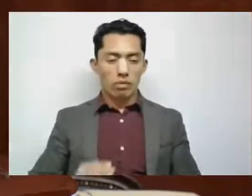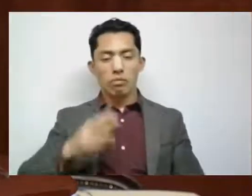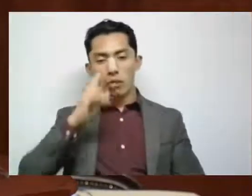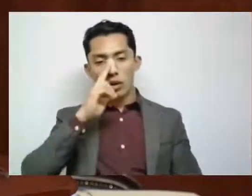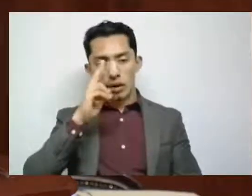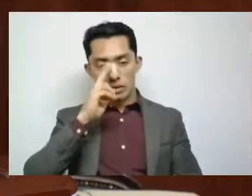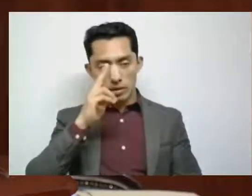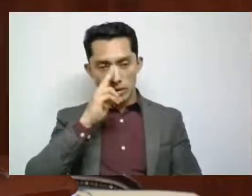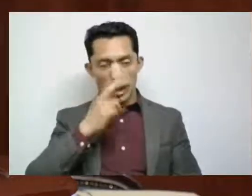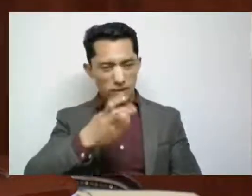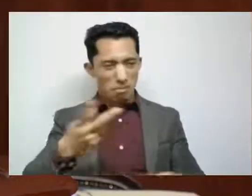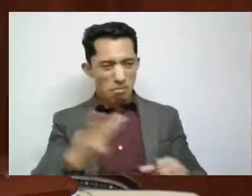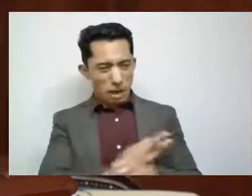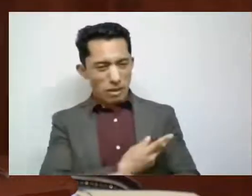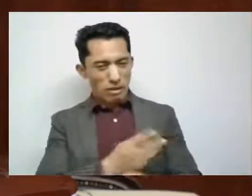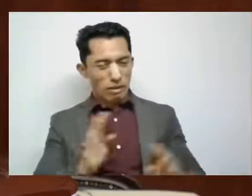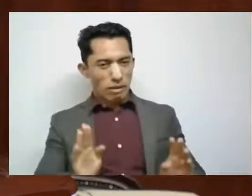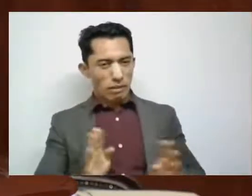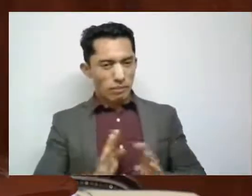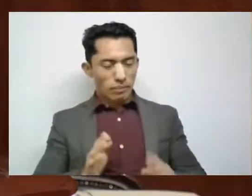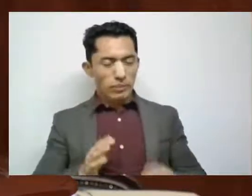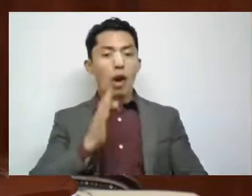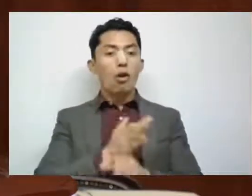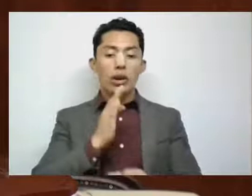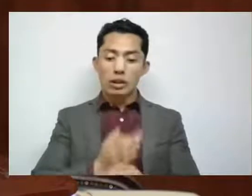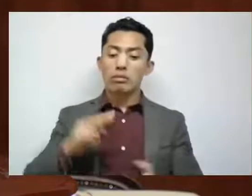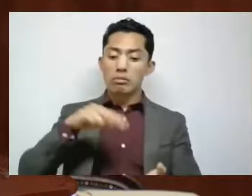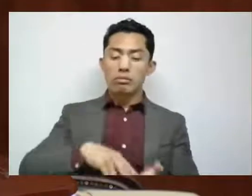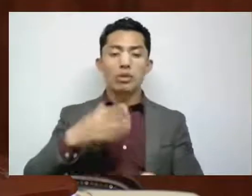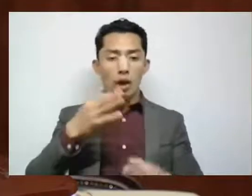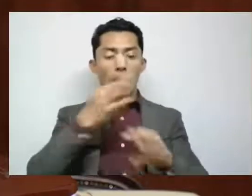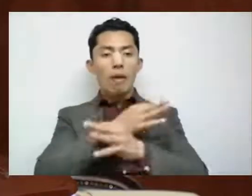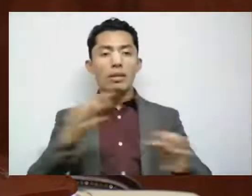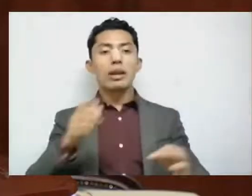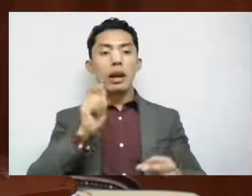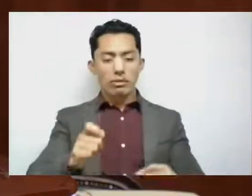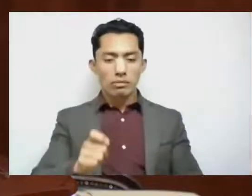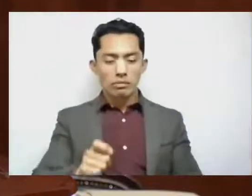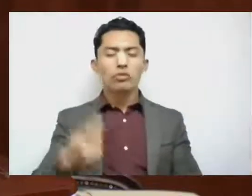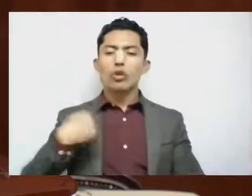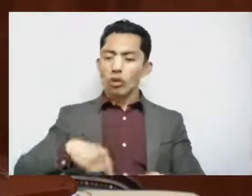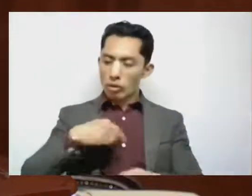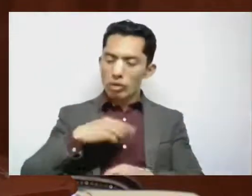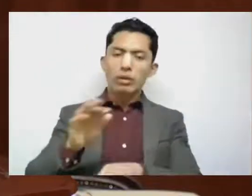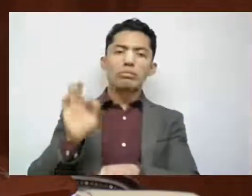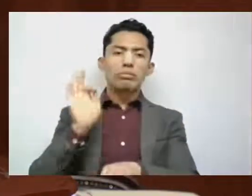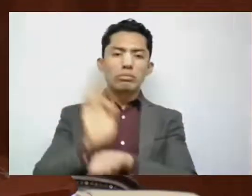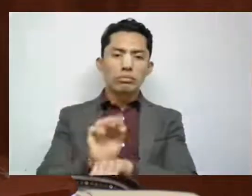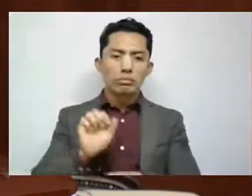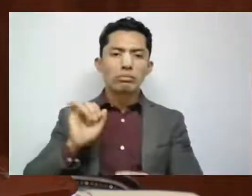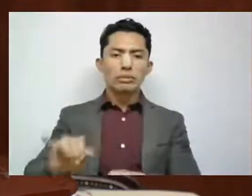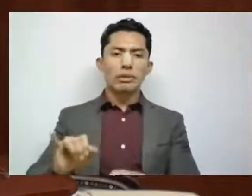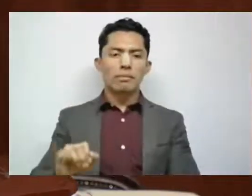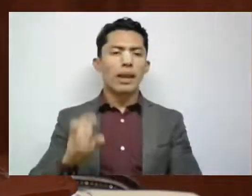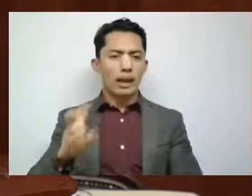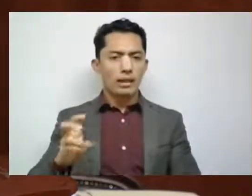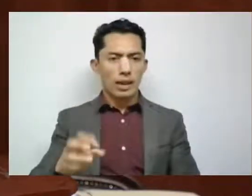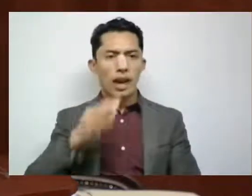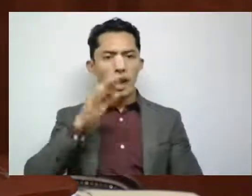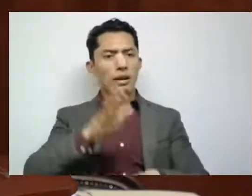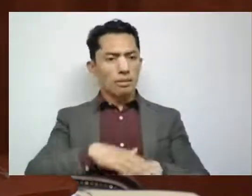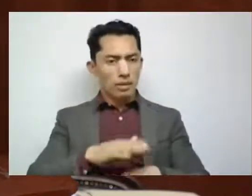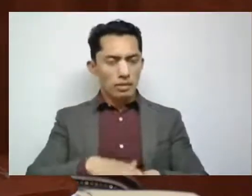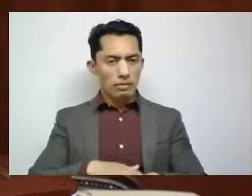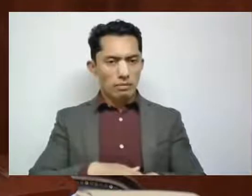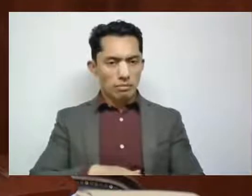y que se sepa desde esta tribuna. La vamos a respaldar. Que se sepa desde esta tribuna